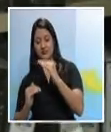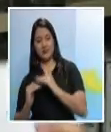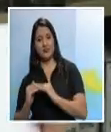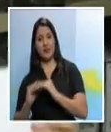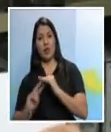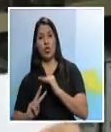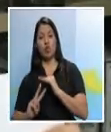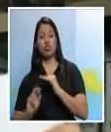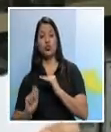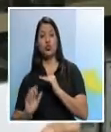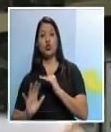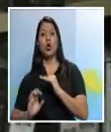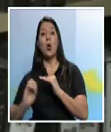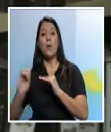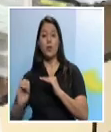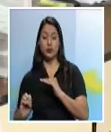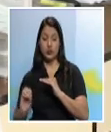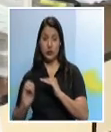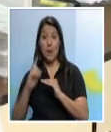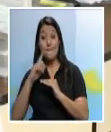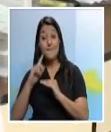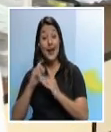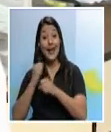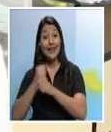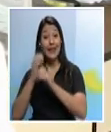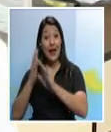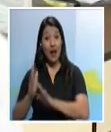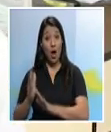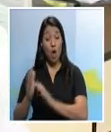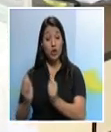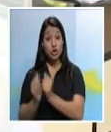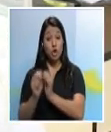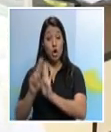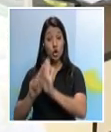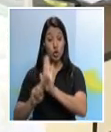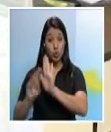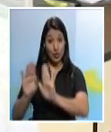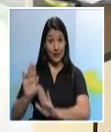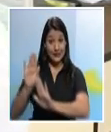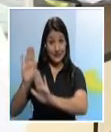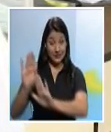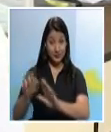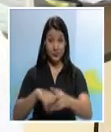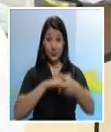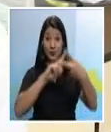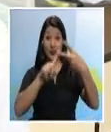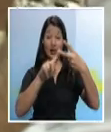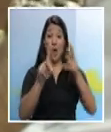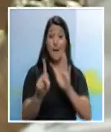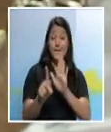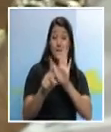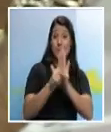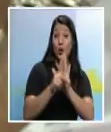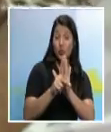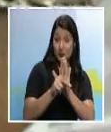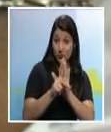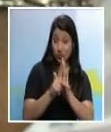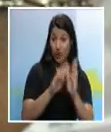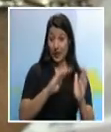funcionarios calificados como excelentes, reducciones en el porcentaje de prohibición y topes al pago para disponibilidad.